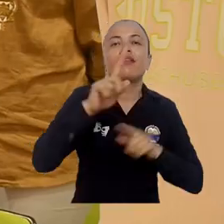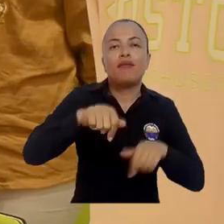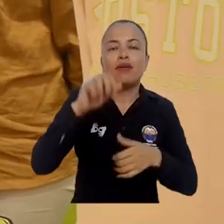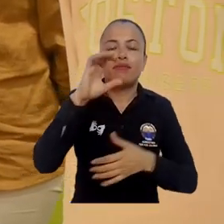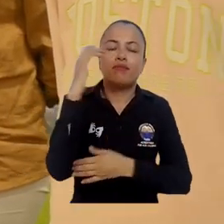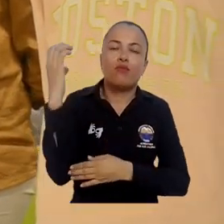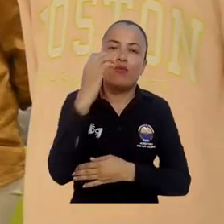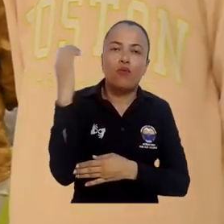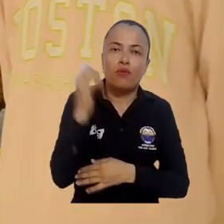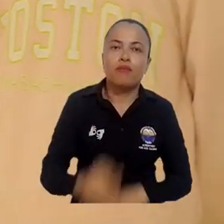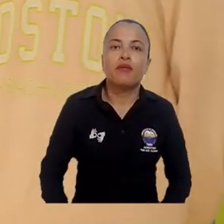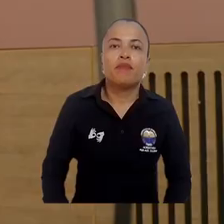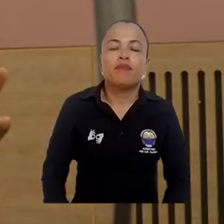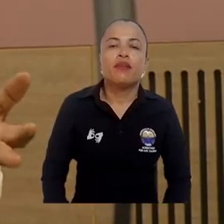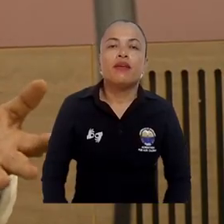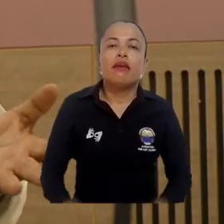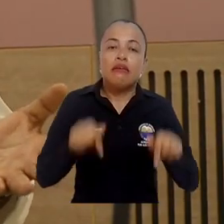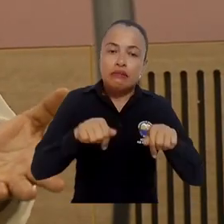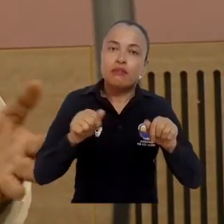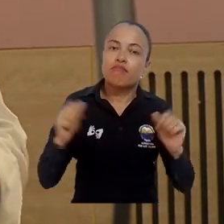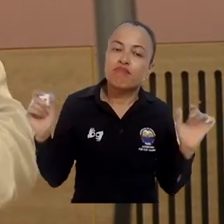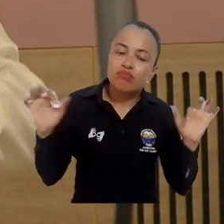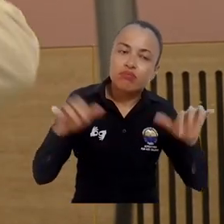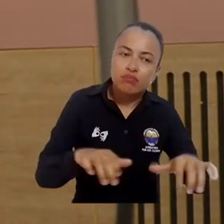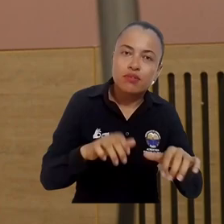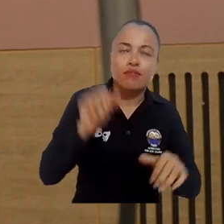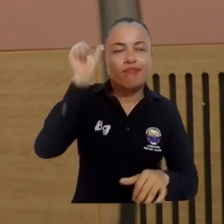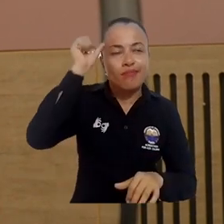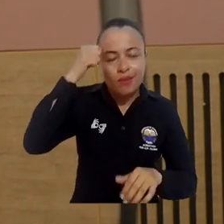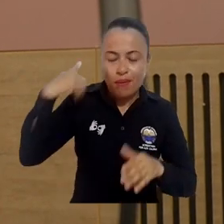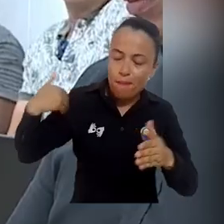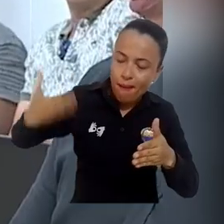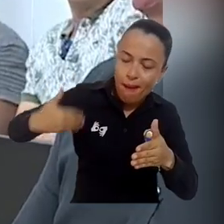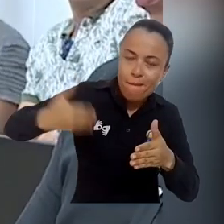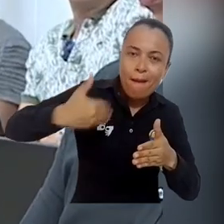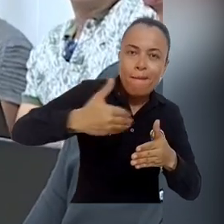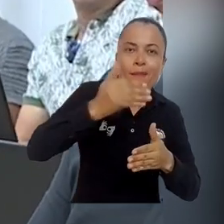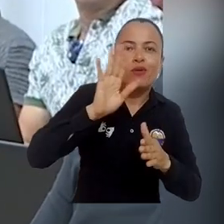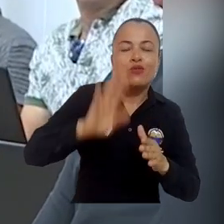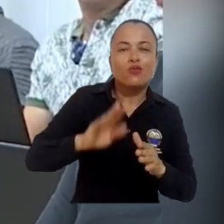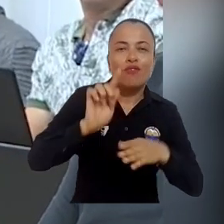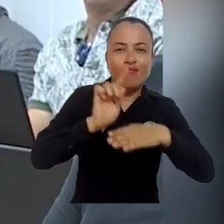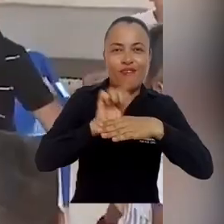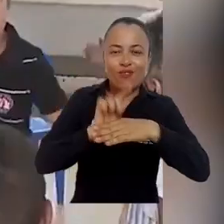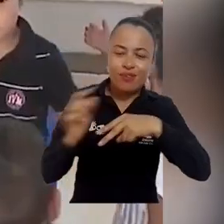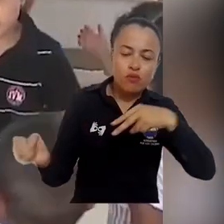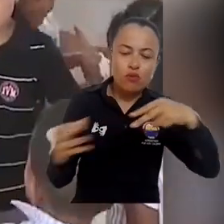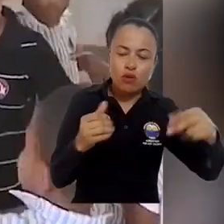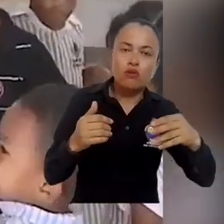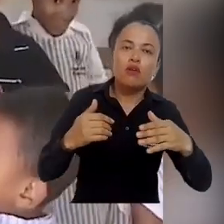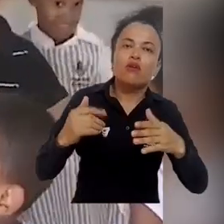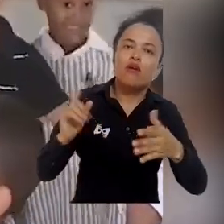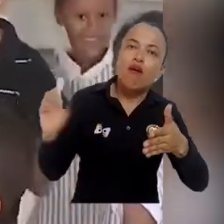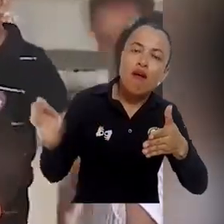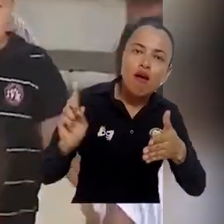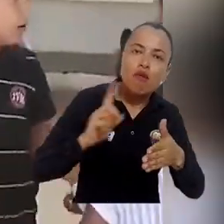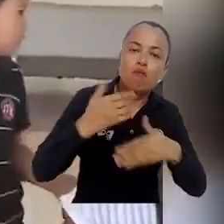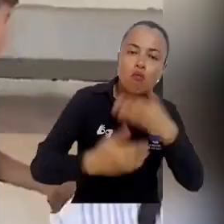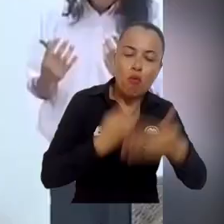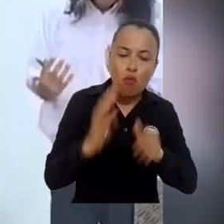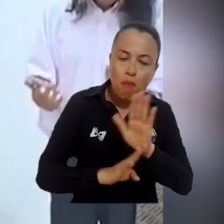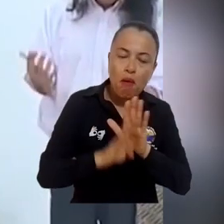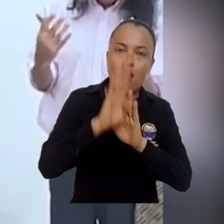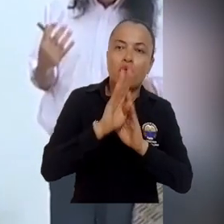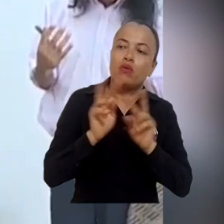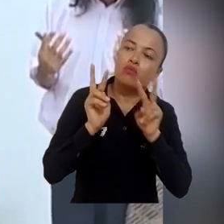país. Este evento hizo un recorrido por la memoria histórica para mostrar el crecimiento de la Facultad a través de los años, en los que ha logrado avanzar para